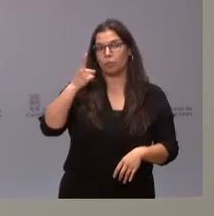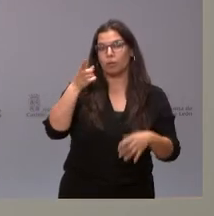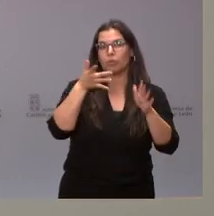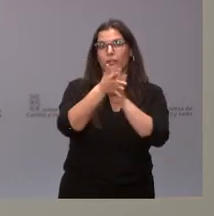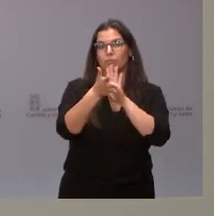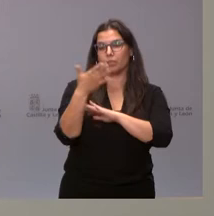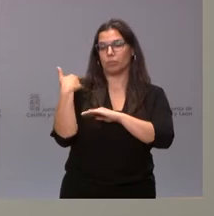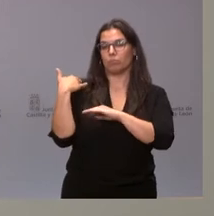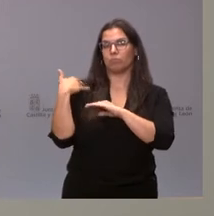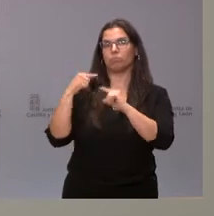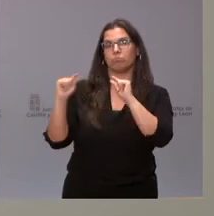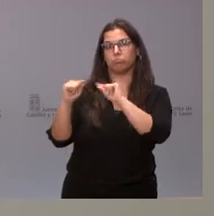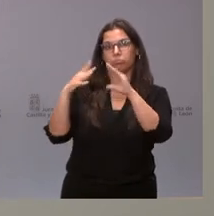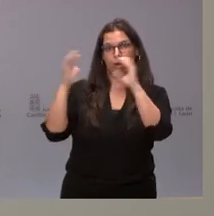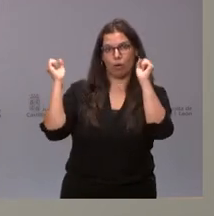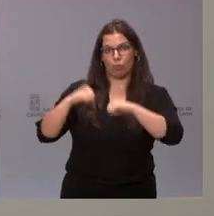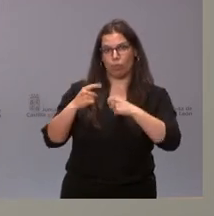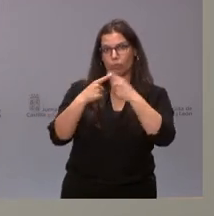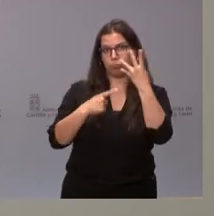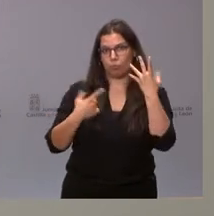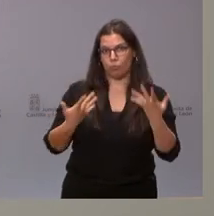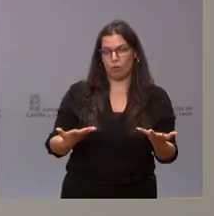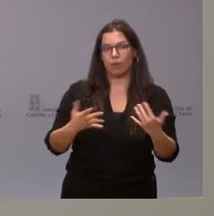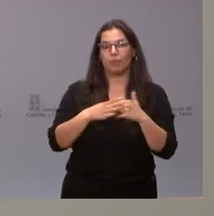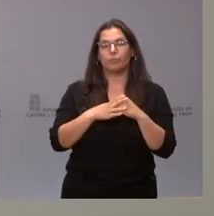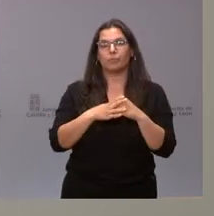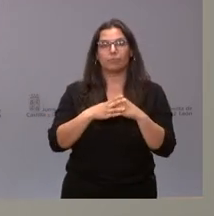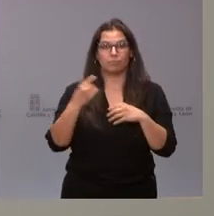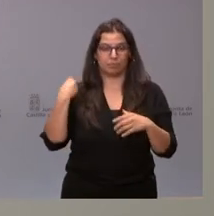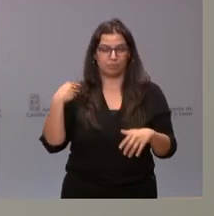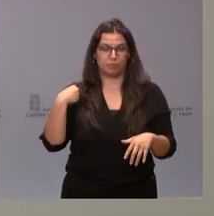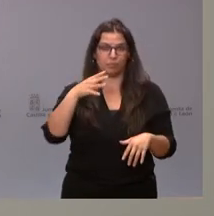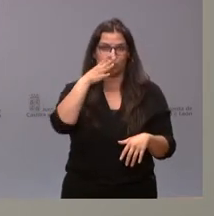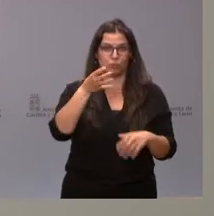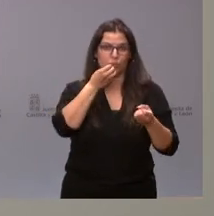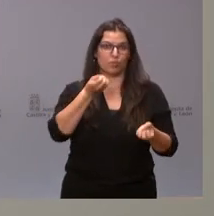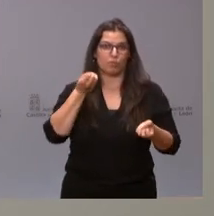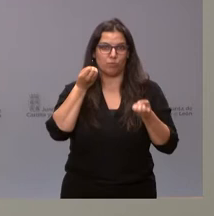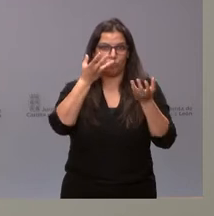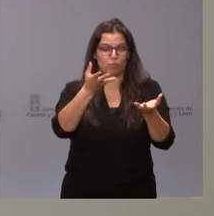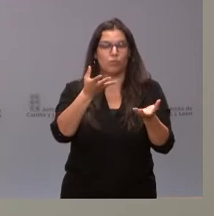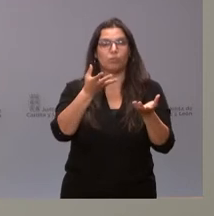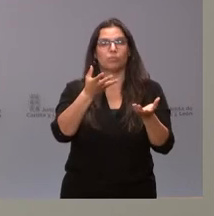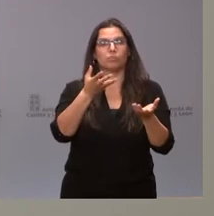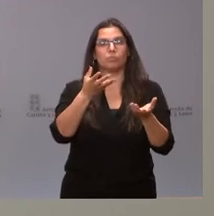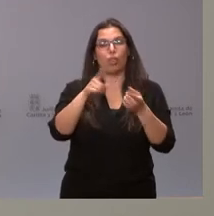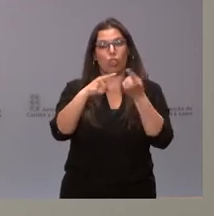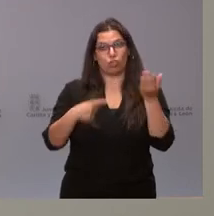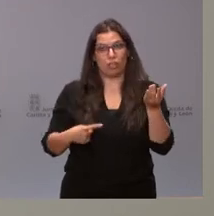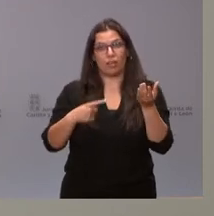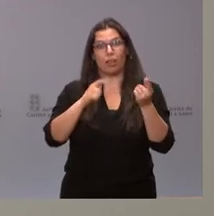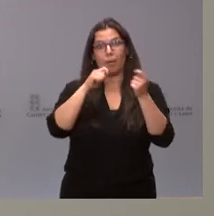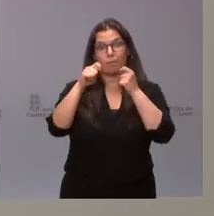acuerdos que hemos tomado en la reunión del Consejo y que es objeto de la información y comunicación y el dosier de prensa que les ha